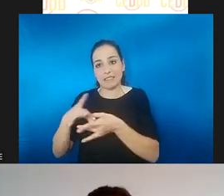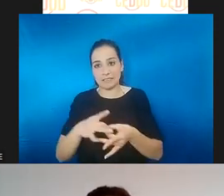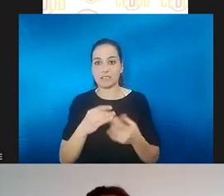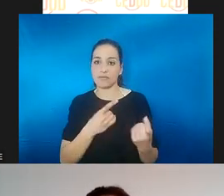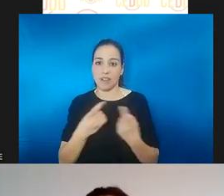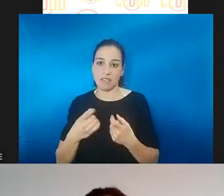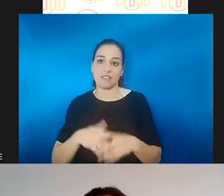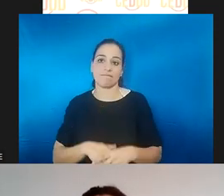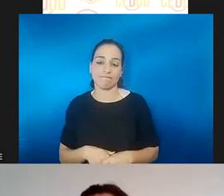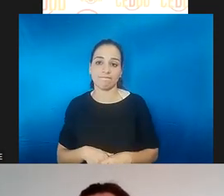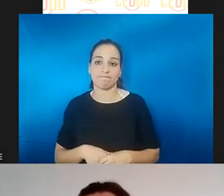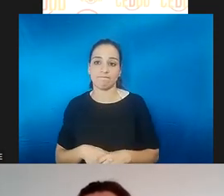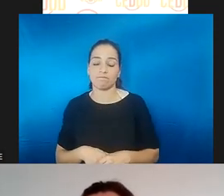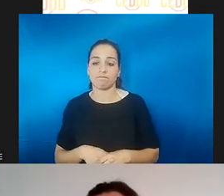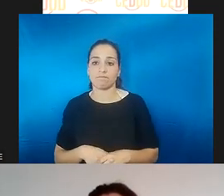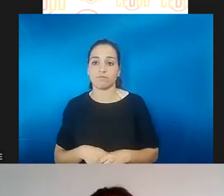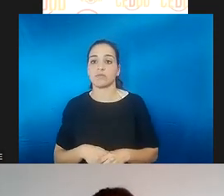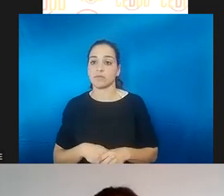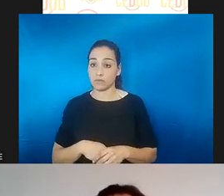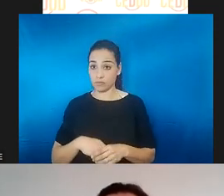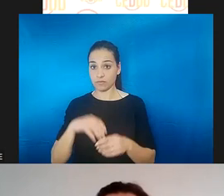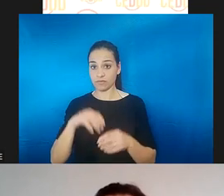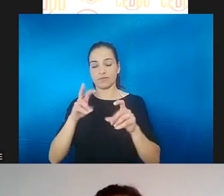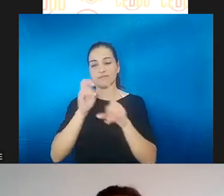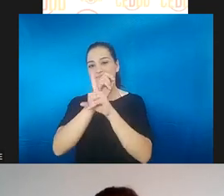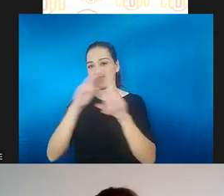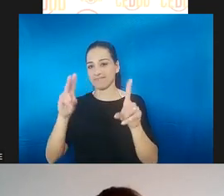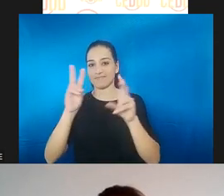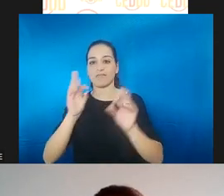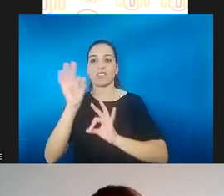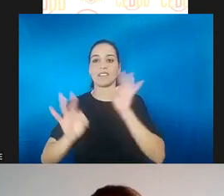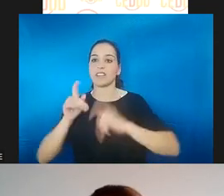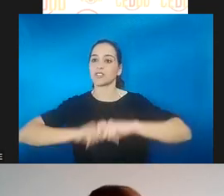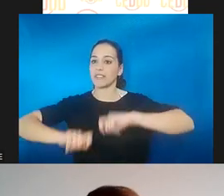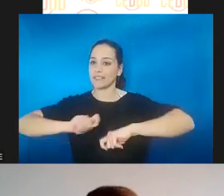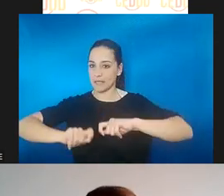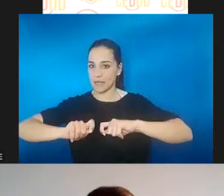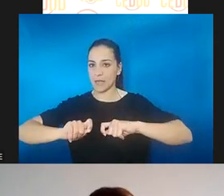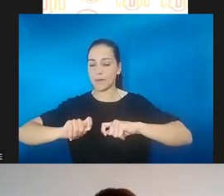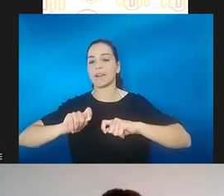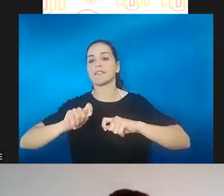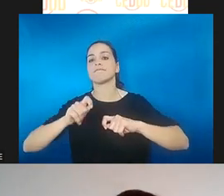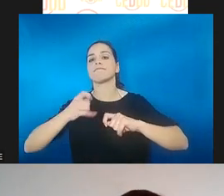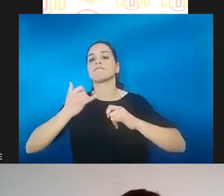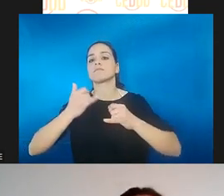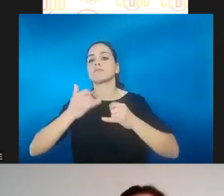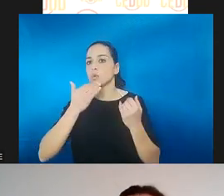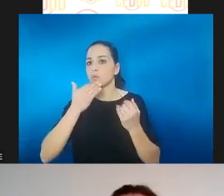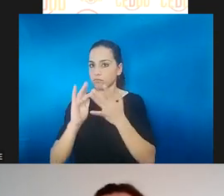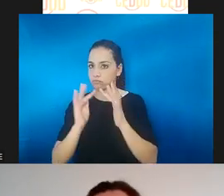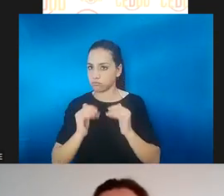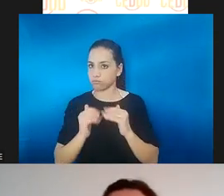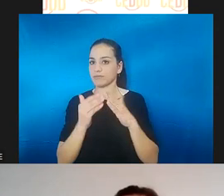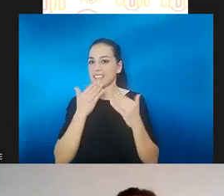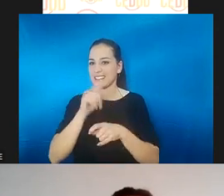¿Cómo, desde el punto de vista de organización asociativa, cómo conseguiste? A través del grupo de Facebook, ¿habéis